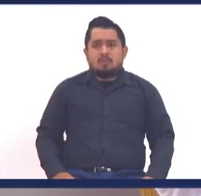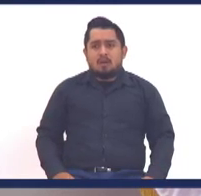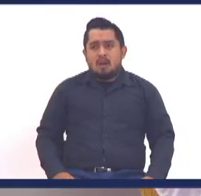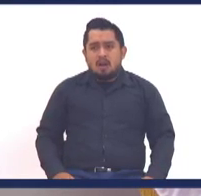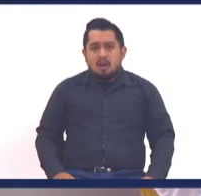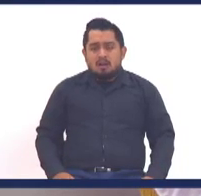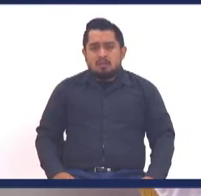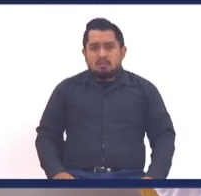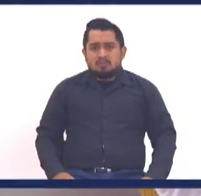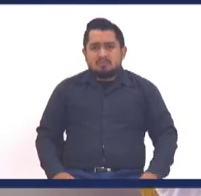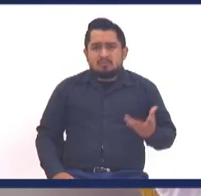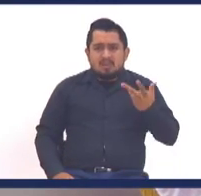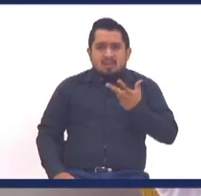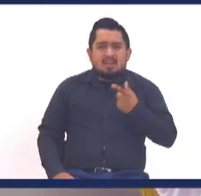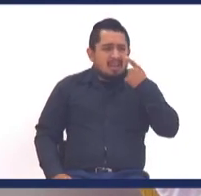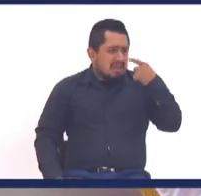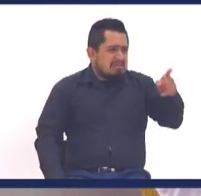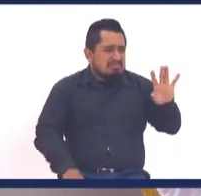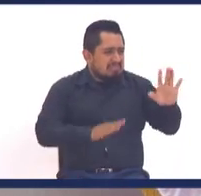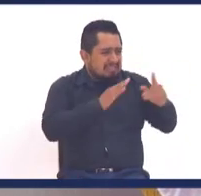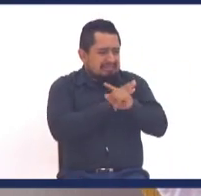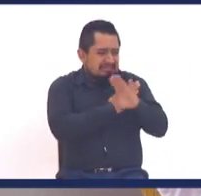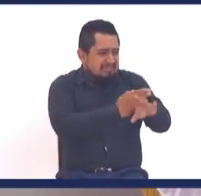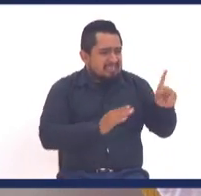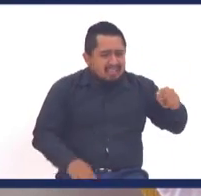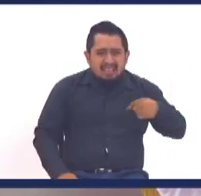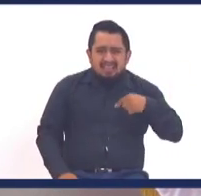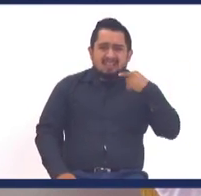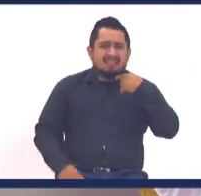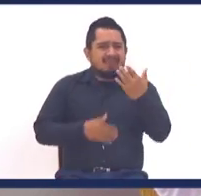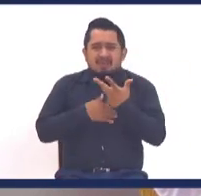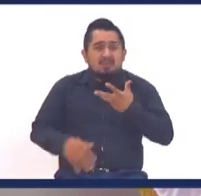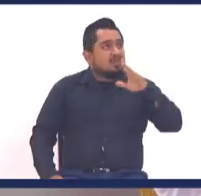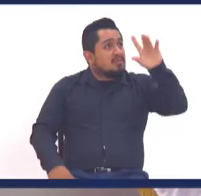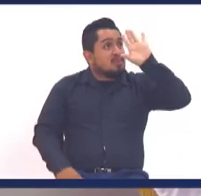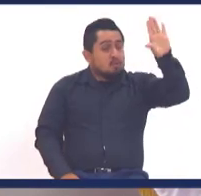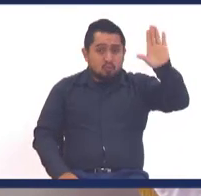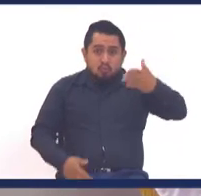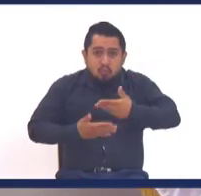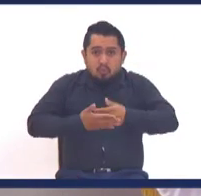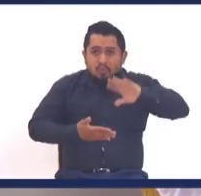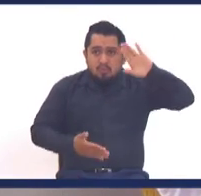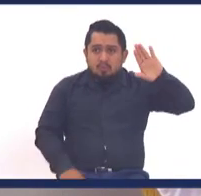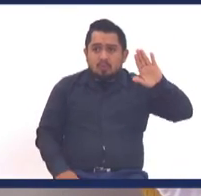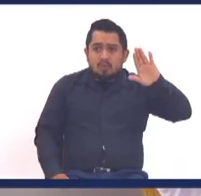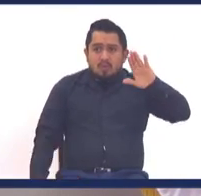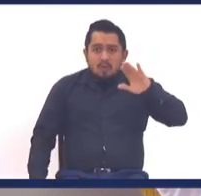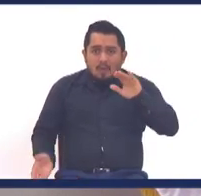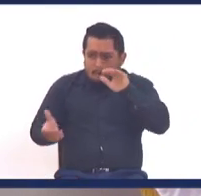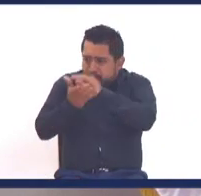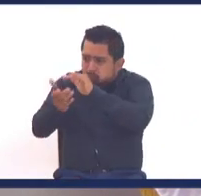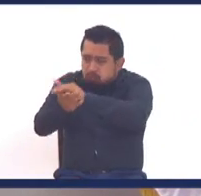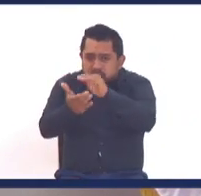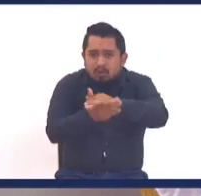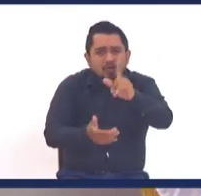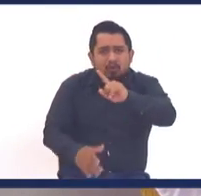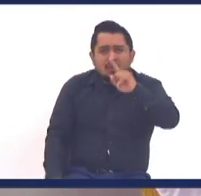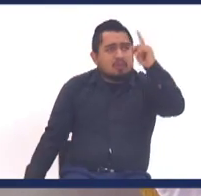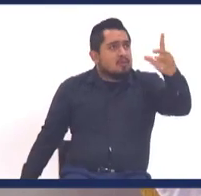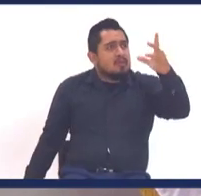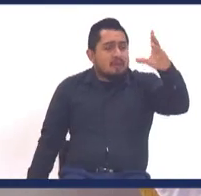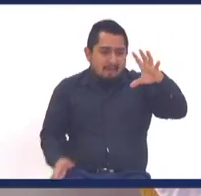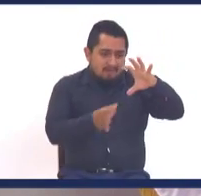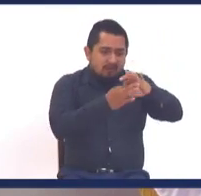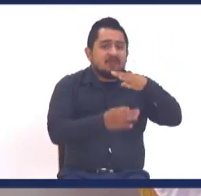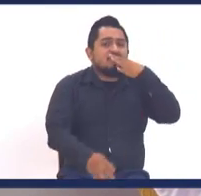mire ustedes son de, nosotros no somos de arena, y ustedes son del frente, y ustedes son de nueva vida, nosotros somos de Cristo, no estamos casados, ninguna bandera, estamos casados,